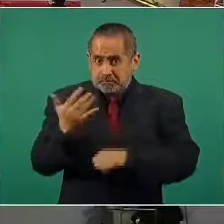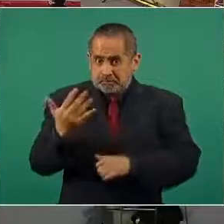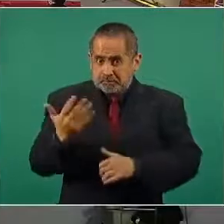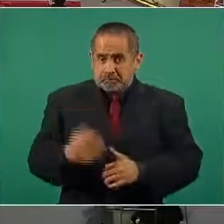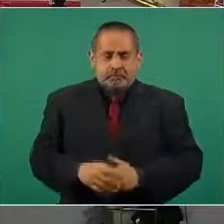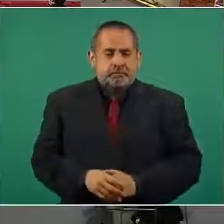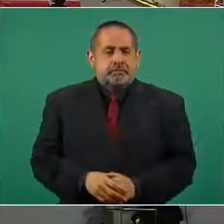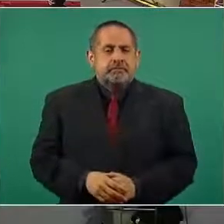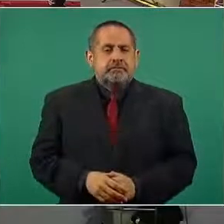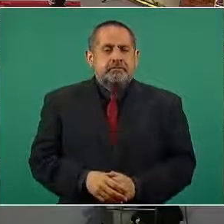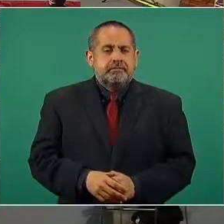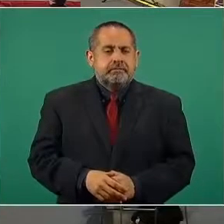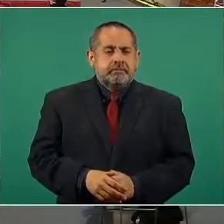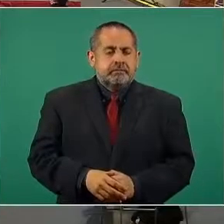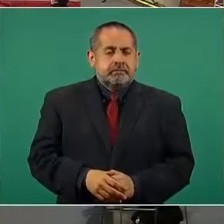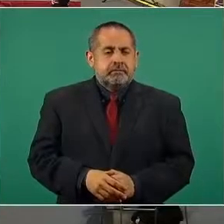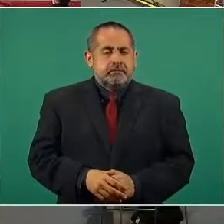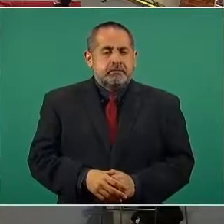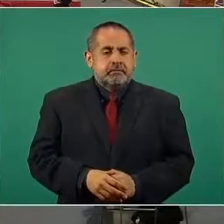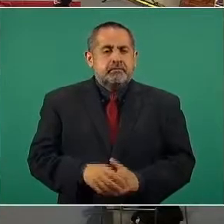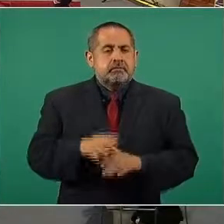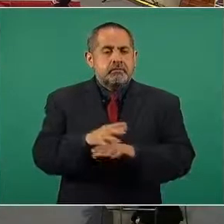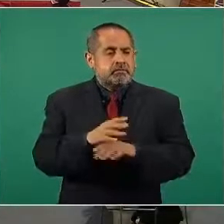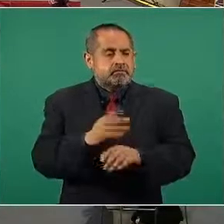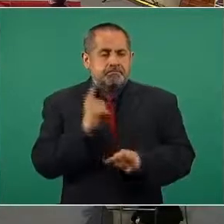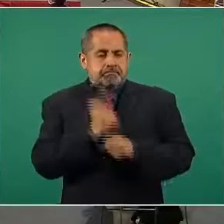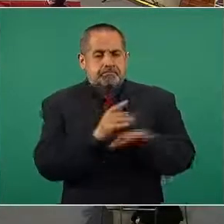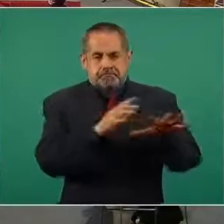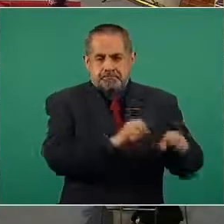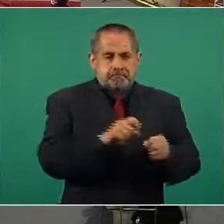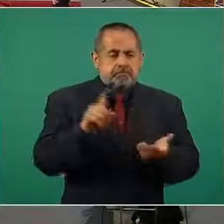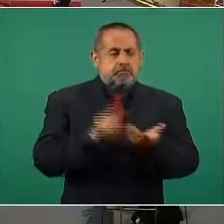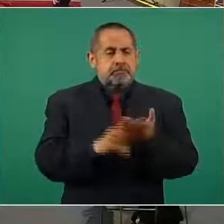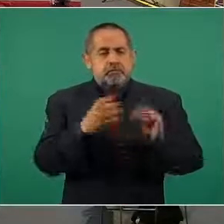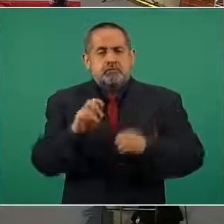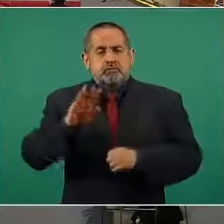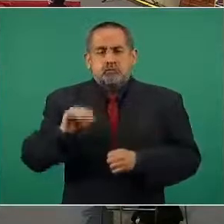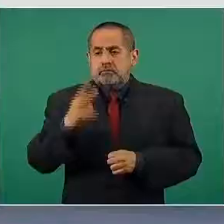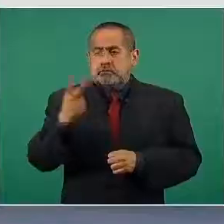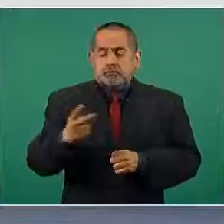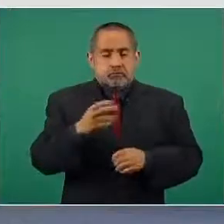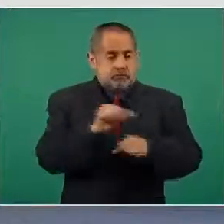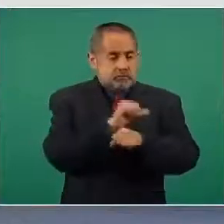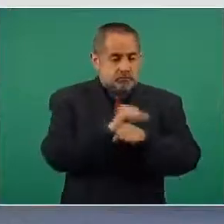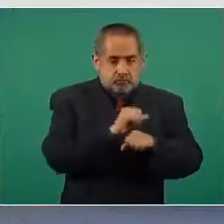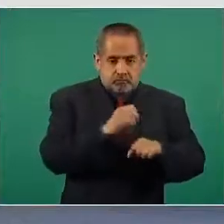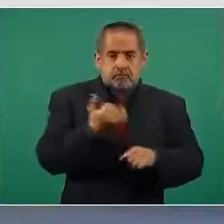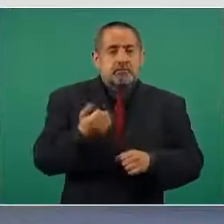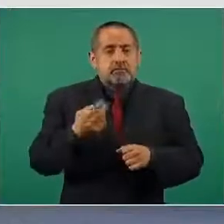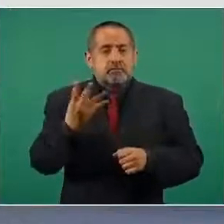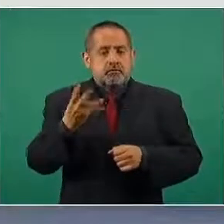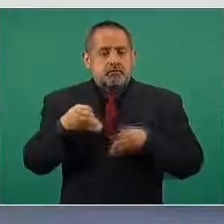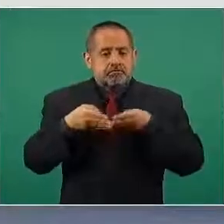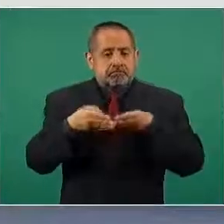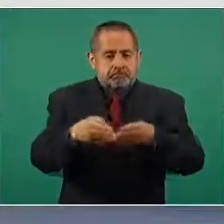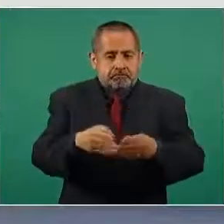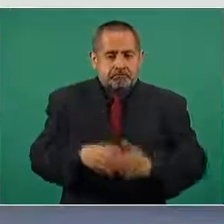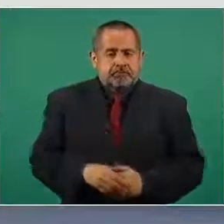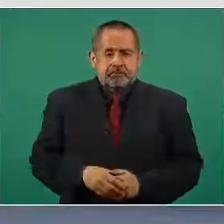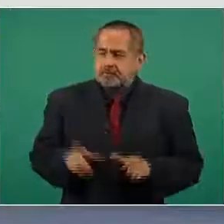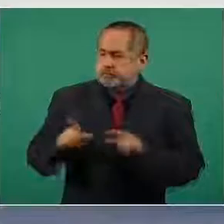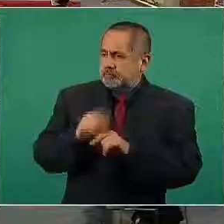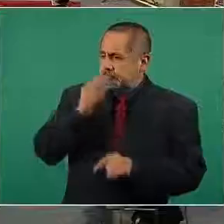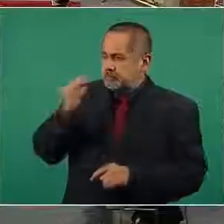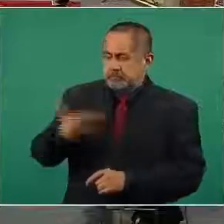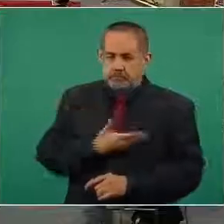por favor. En cuanto a aseguramientos, 1 mil 992 vehículos y cuatro embarcaciones. Es cuanto,